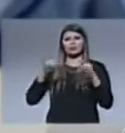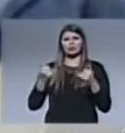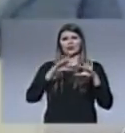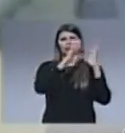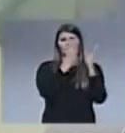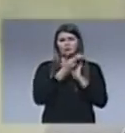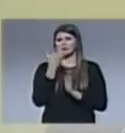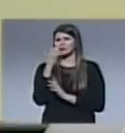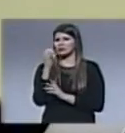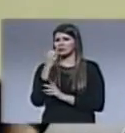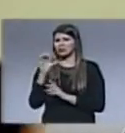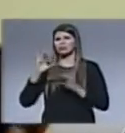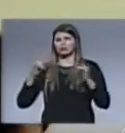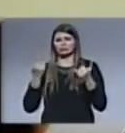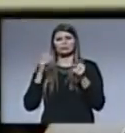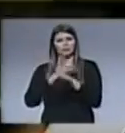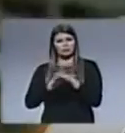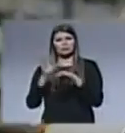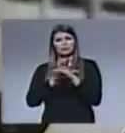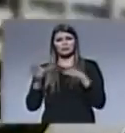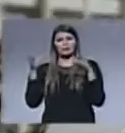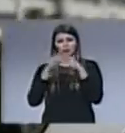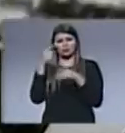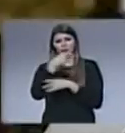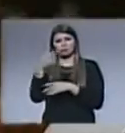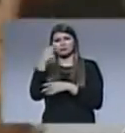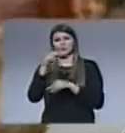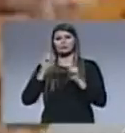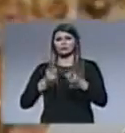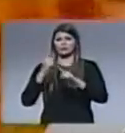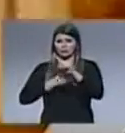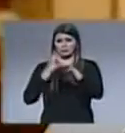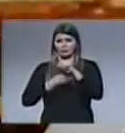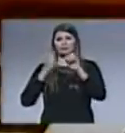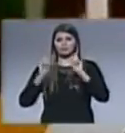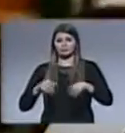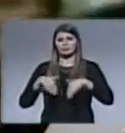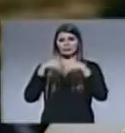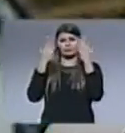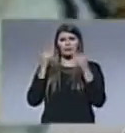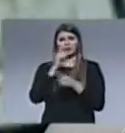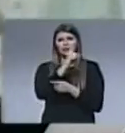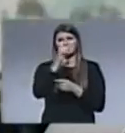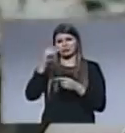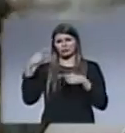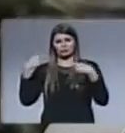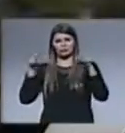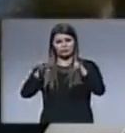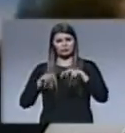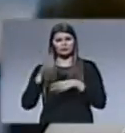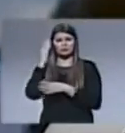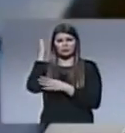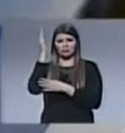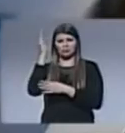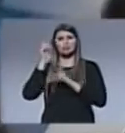más de 6.000 capítulos activos que mantienen reuniones semanales y mensuales. Además celebran y participan en cientos de convenciones regionales,